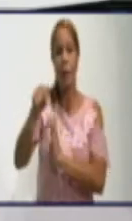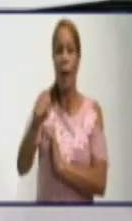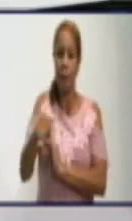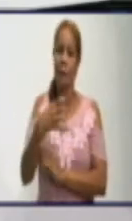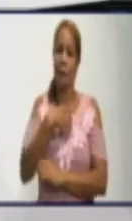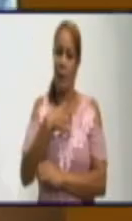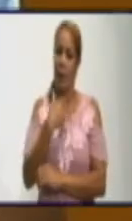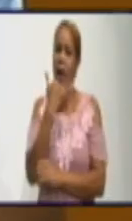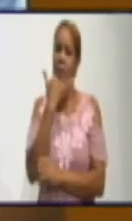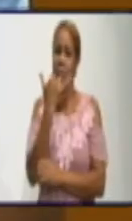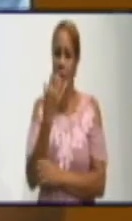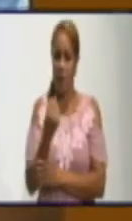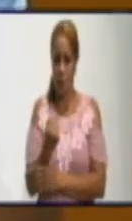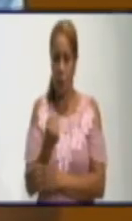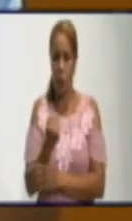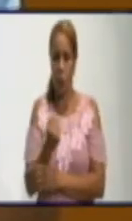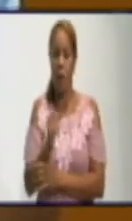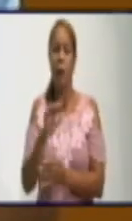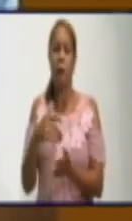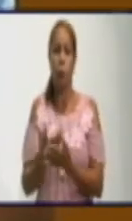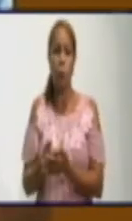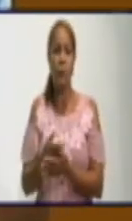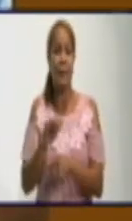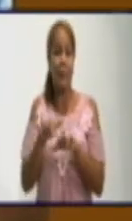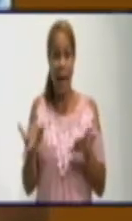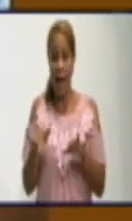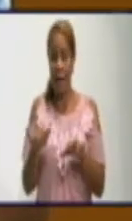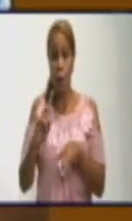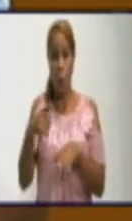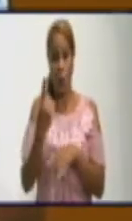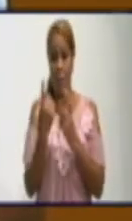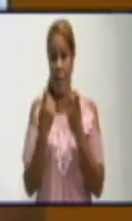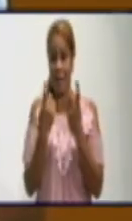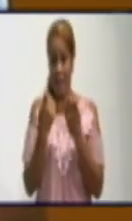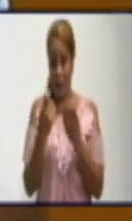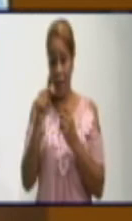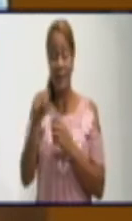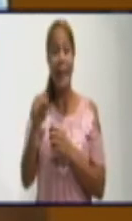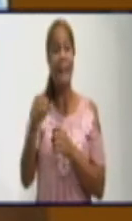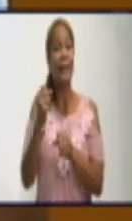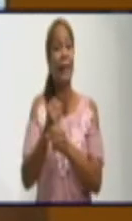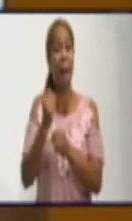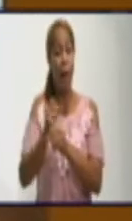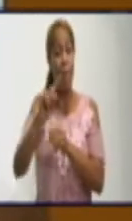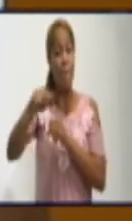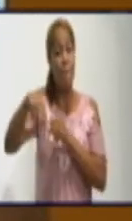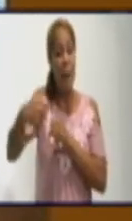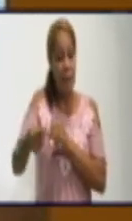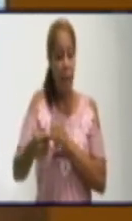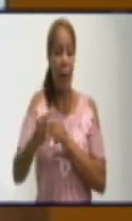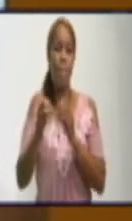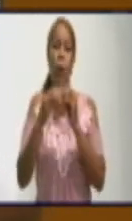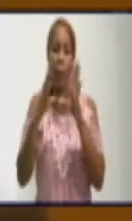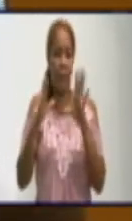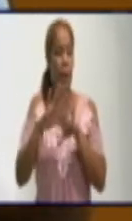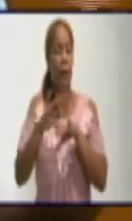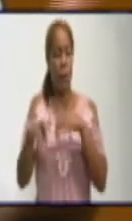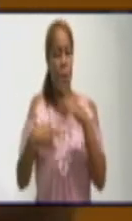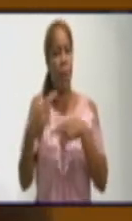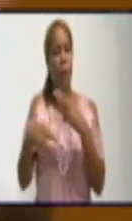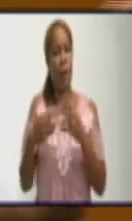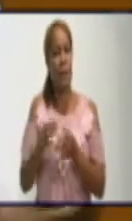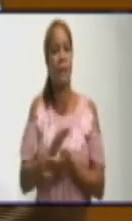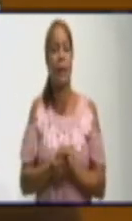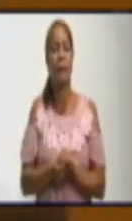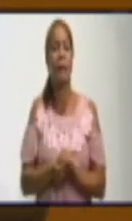lo que faltaba de ese trabajo lo vamos a cometer mañana por la mañana, ya lo que faltaba para tener lo vamos a hacer mañana por la mañana, propiamente